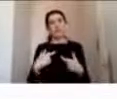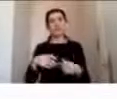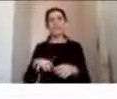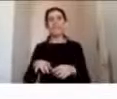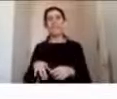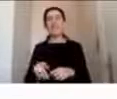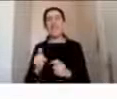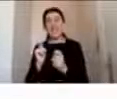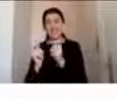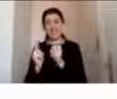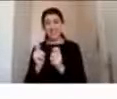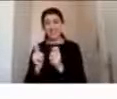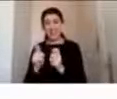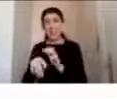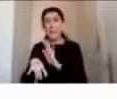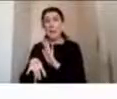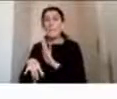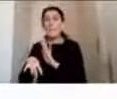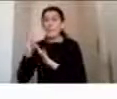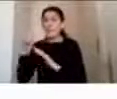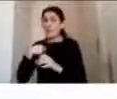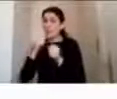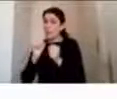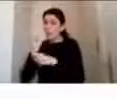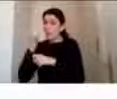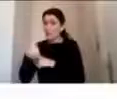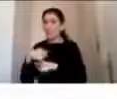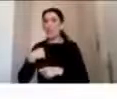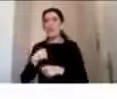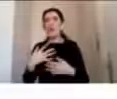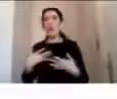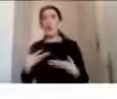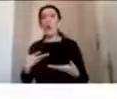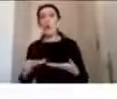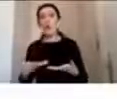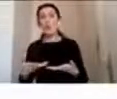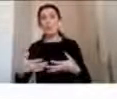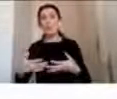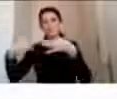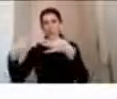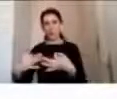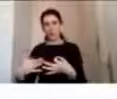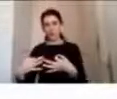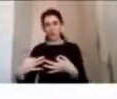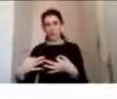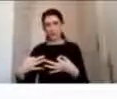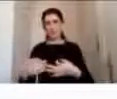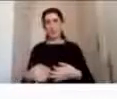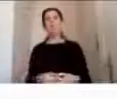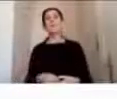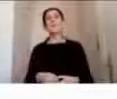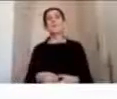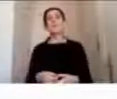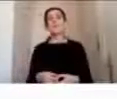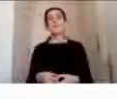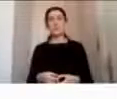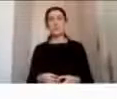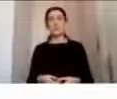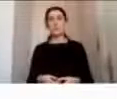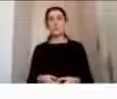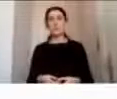a tener conductas seguras. El nivel de riesgo y la conducta de riesgo van a ser mayor si es que nosotros, por ejemplo,